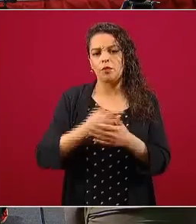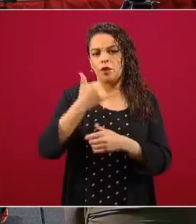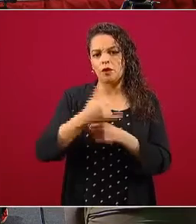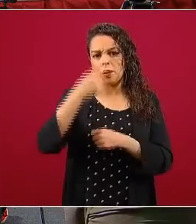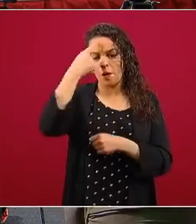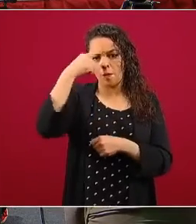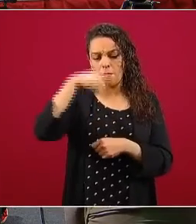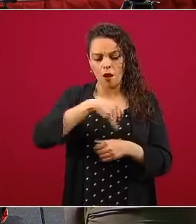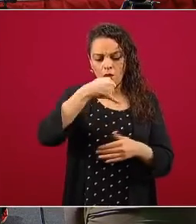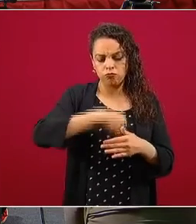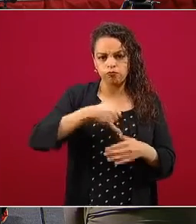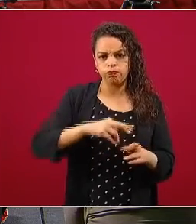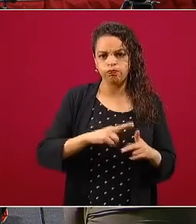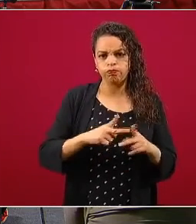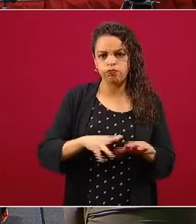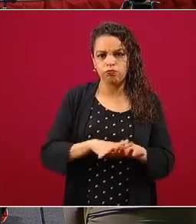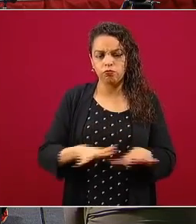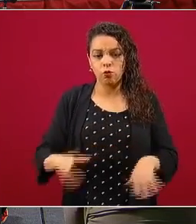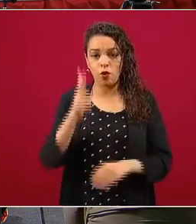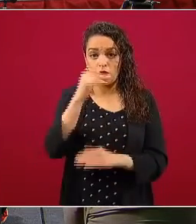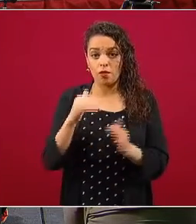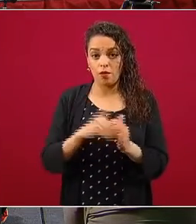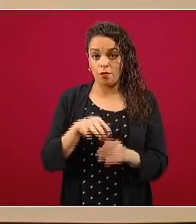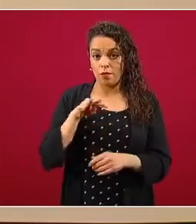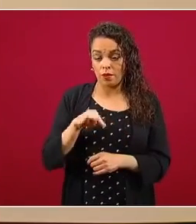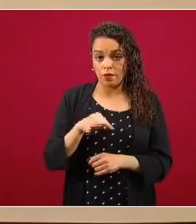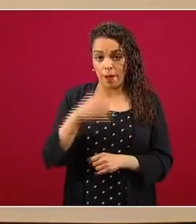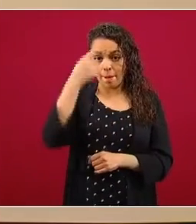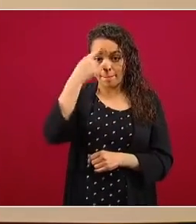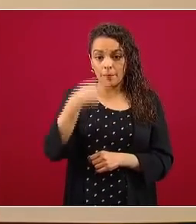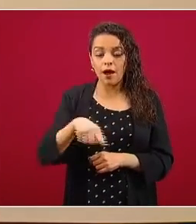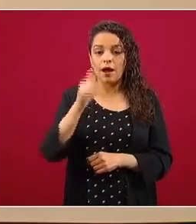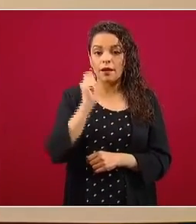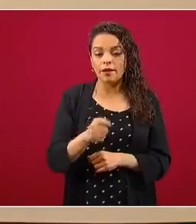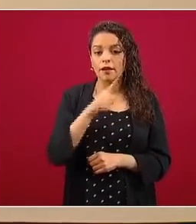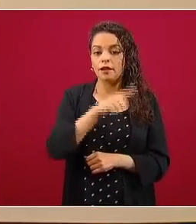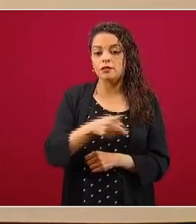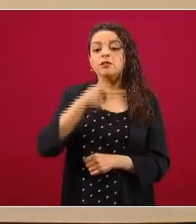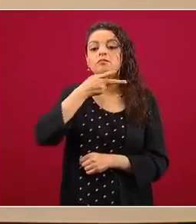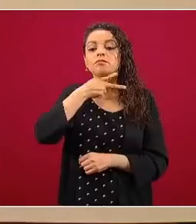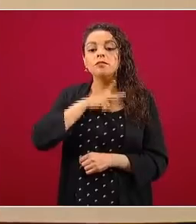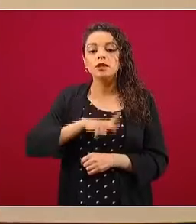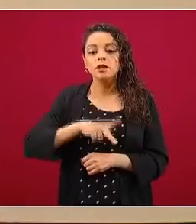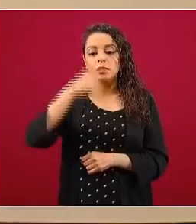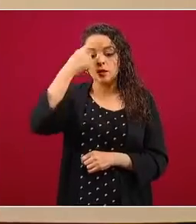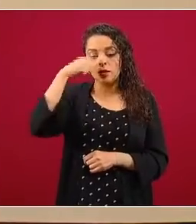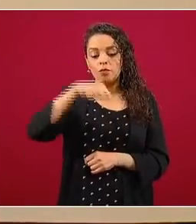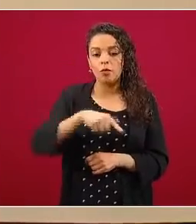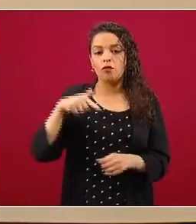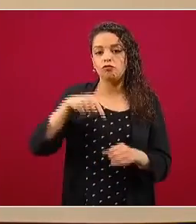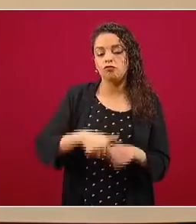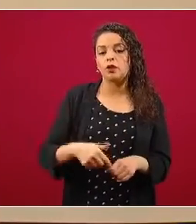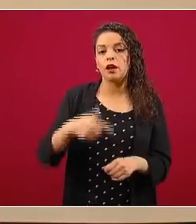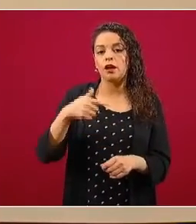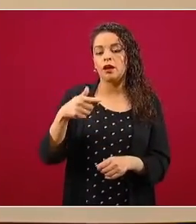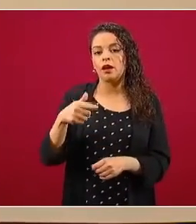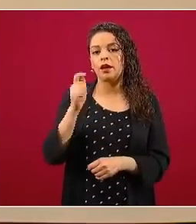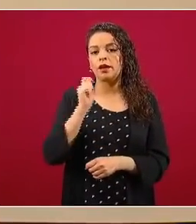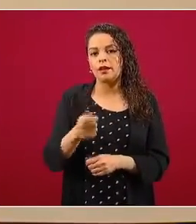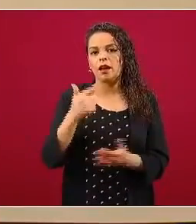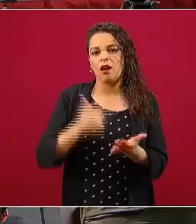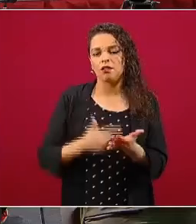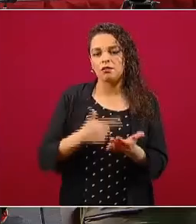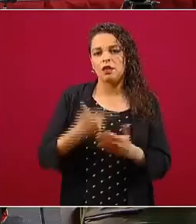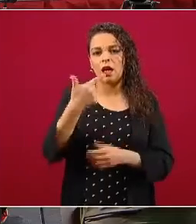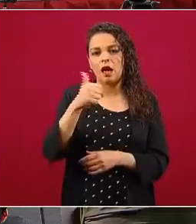en 2019, haciendo referencia a la actividad de Pemex en materia de incorporación de recursos de aceite y gas en objetivos no